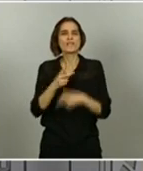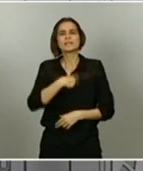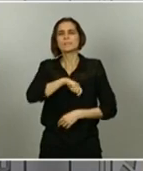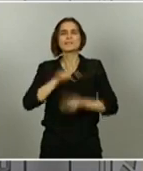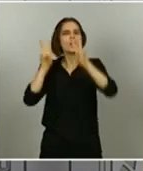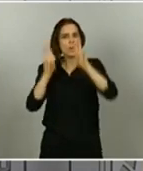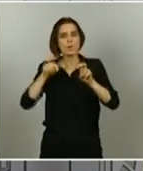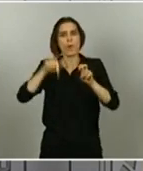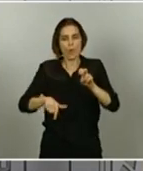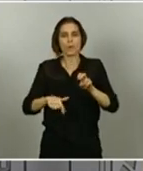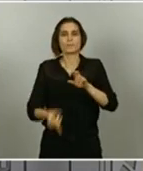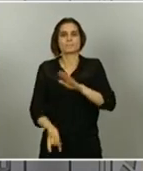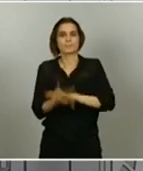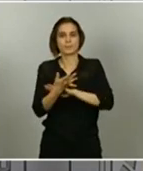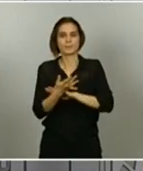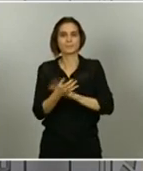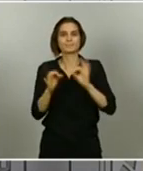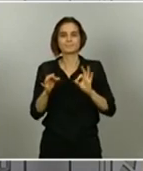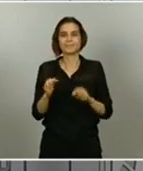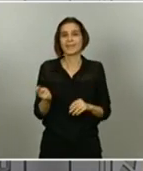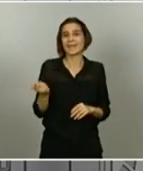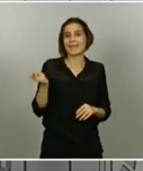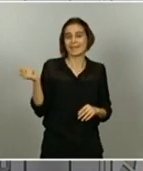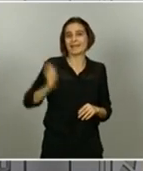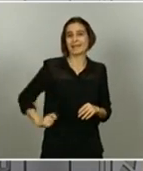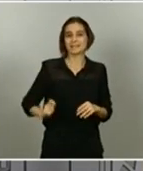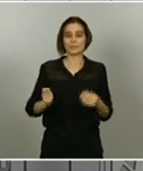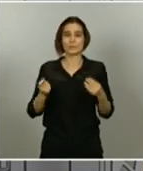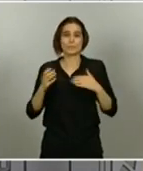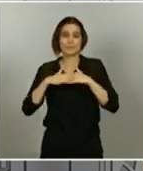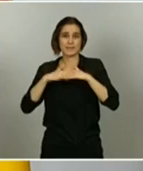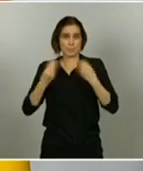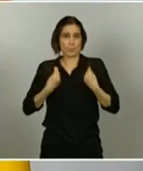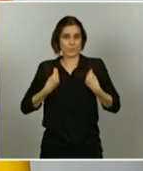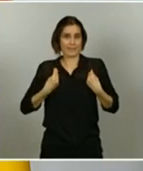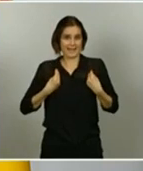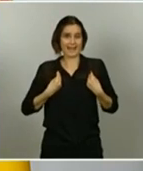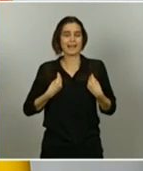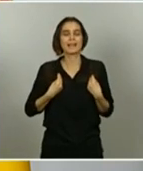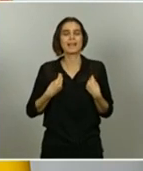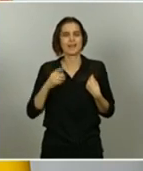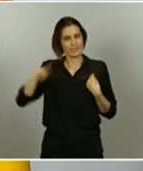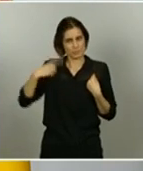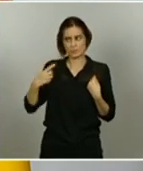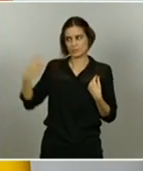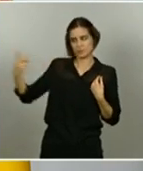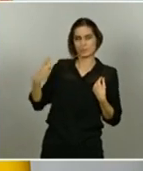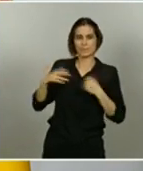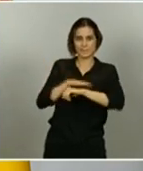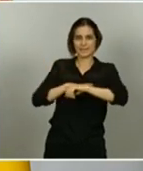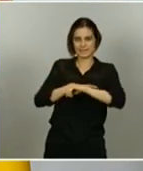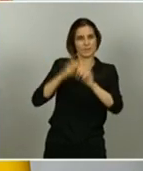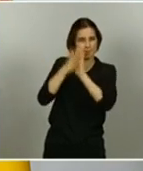vital, cuyo alcance y detalles explicaremos a continuación el ministro de Inclusión y yo, que creo que podemos